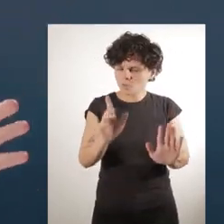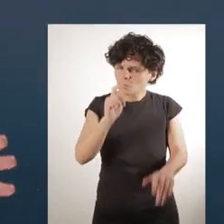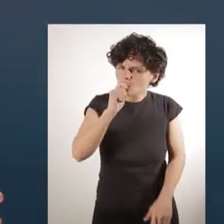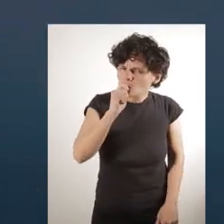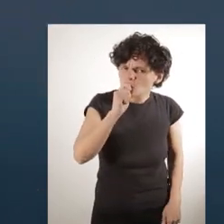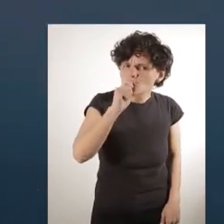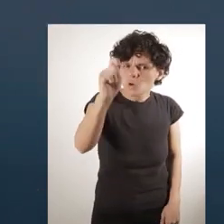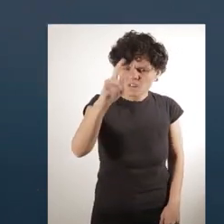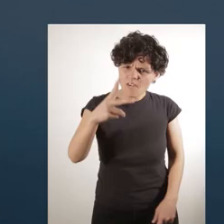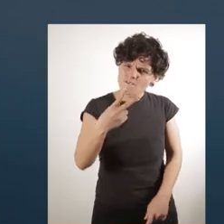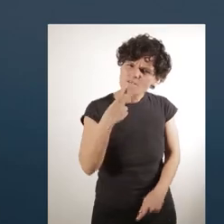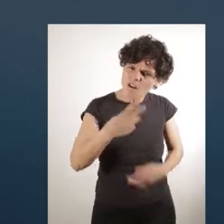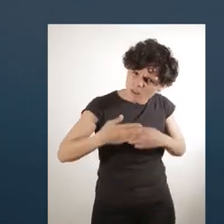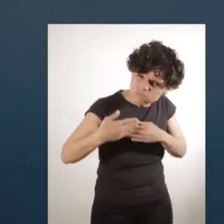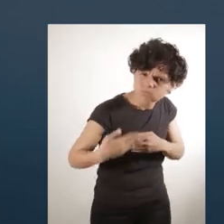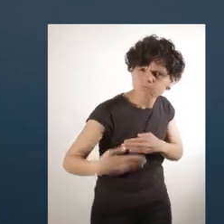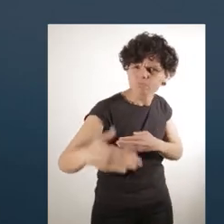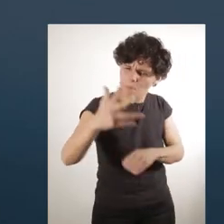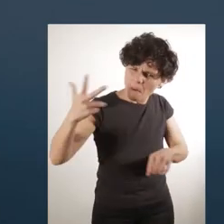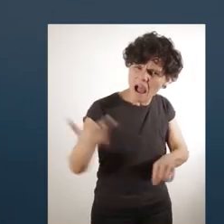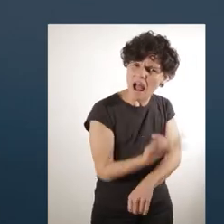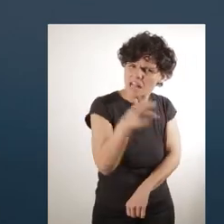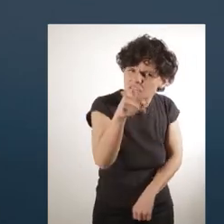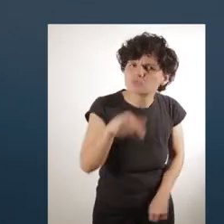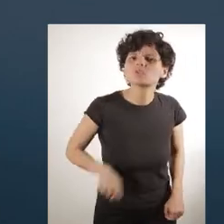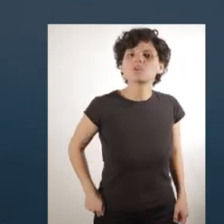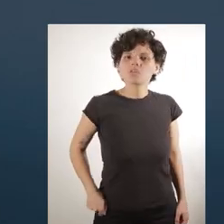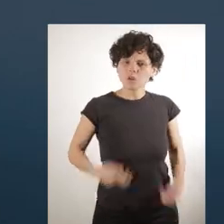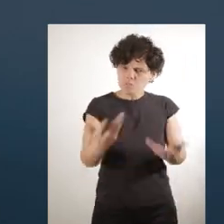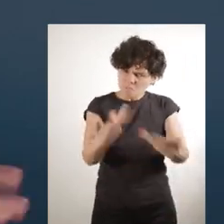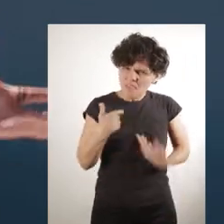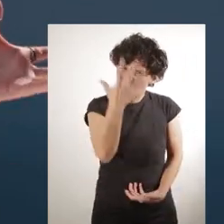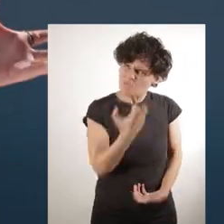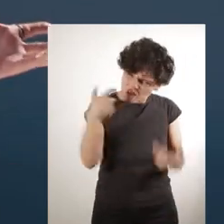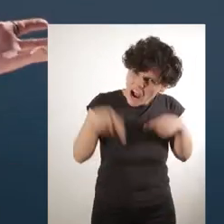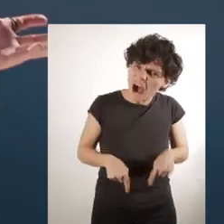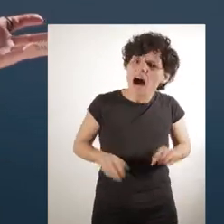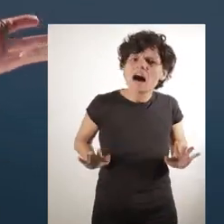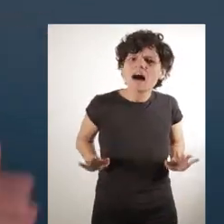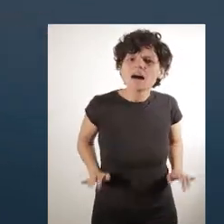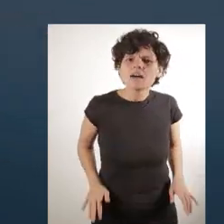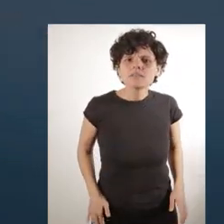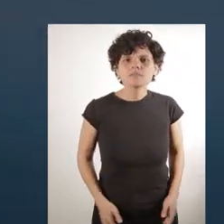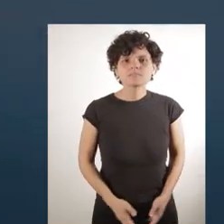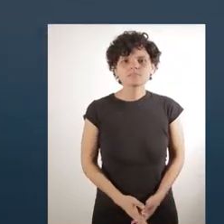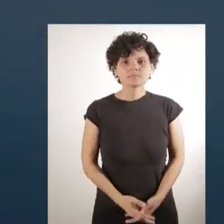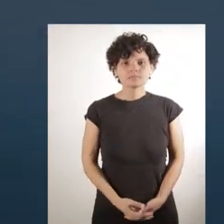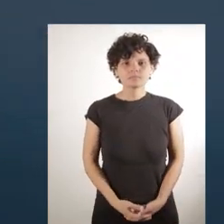yo te juro que la maldición te va a perseguir por el resto de tu vida. ¡Gracias! ver el video!